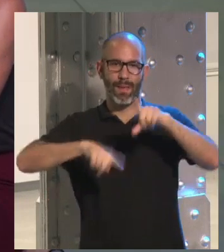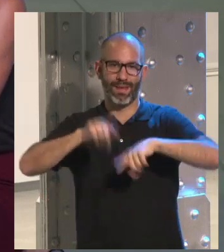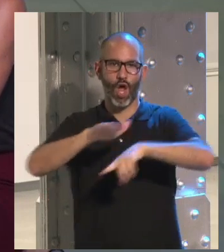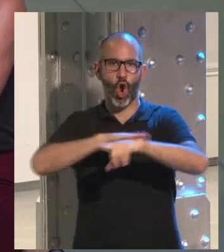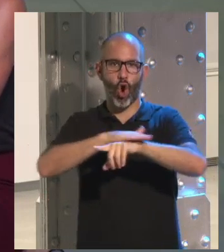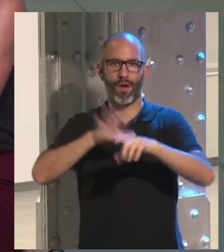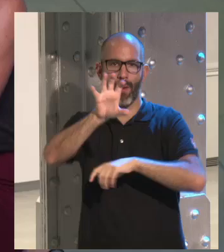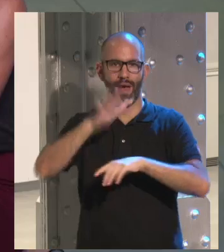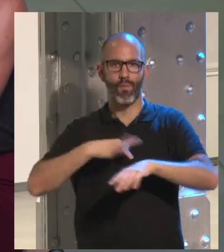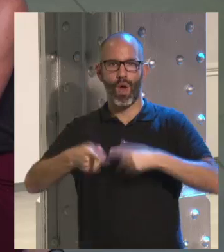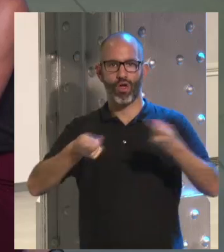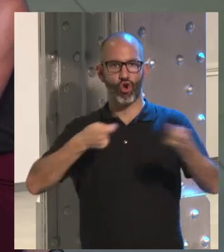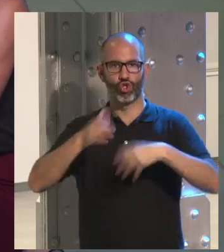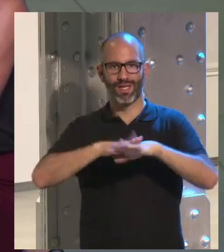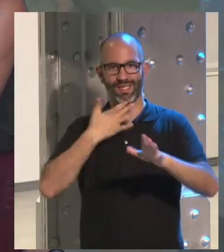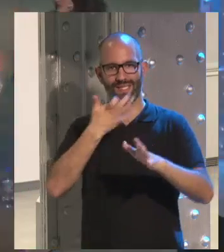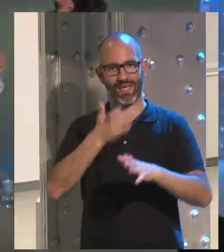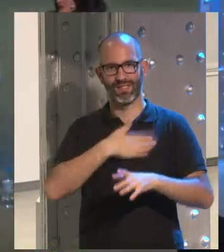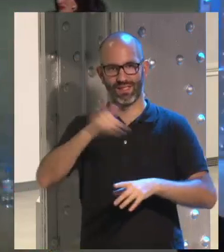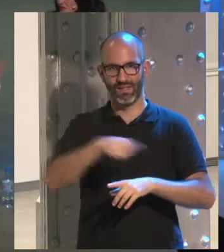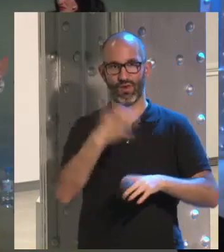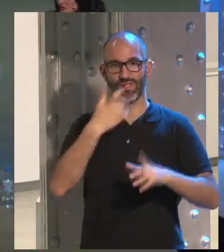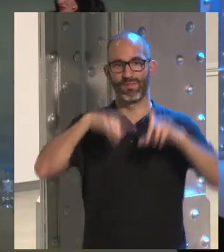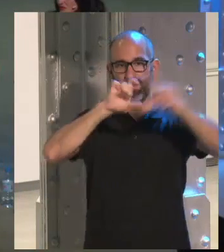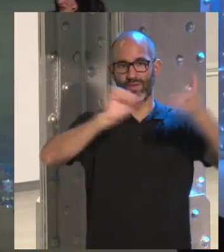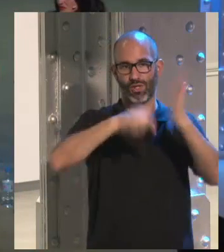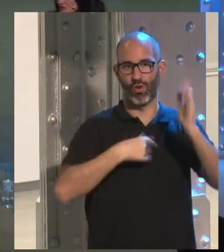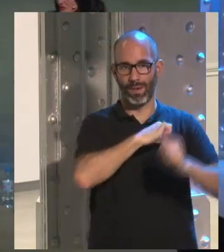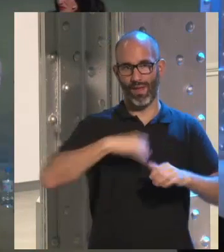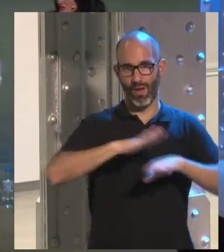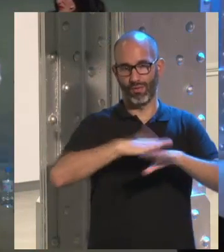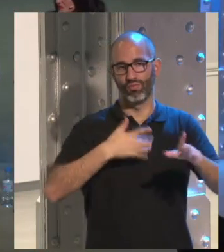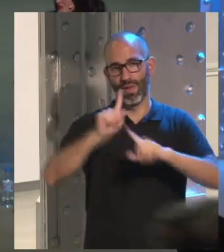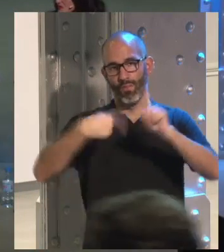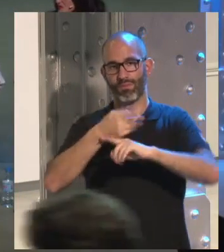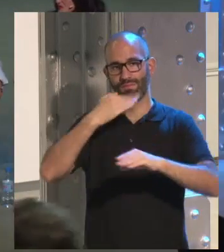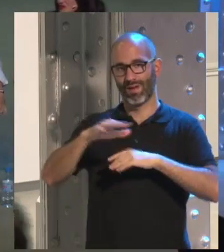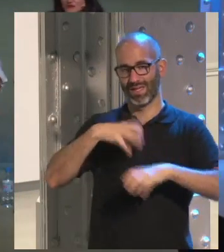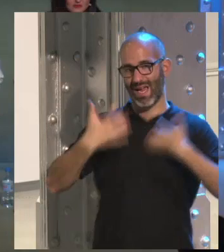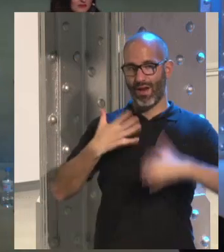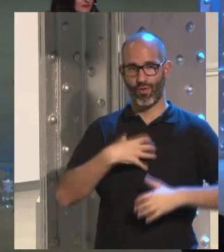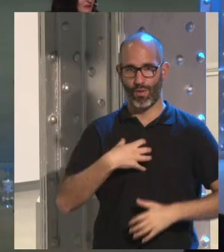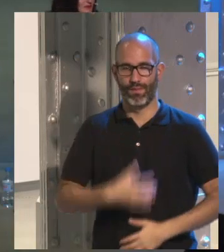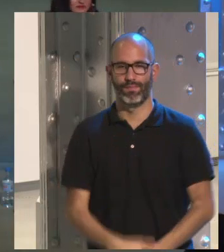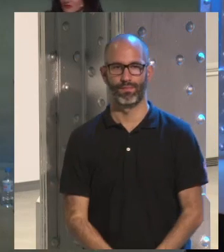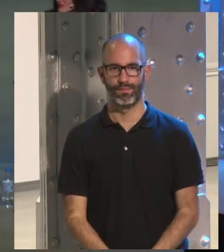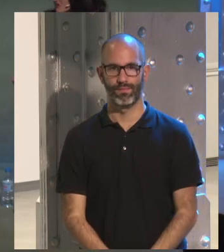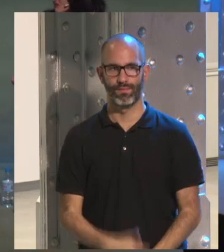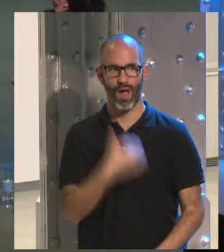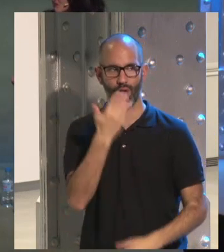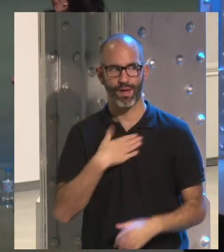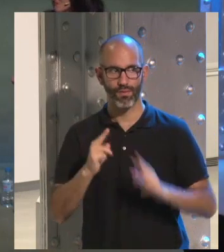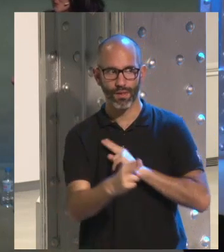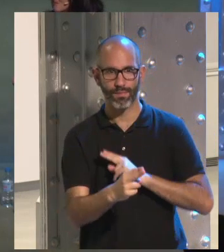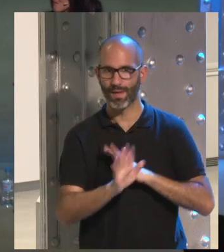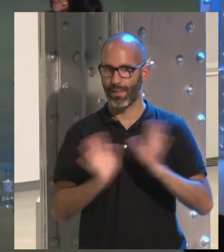bueno pues no puedes hablar de censura cuando estás en un contrato privado son las condiciones que has aceptado muy bien Nuria María del Carmen ¿alguna quiere contestar?